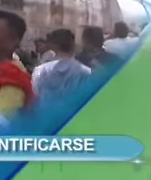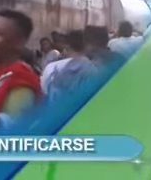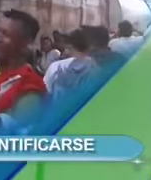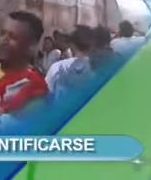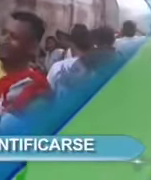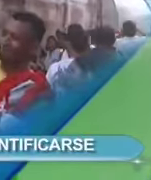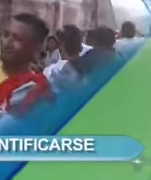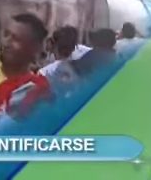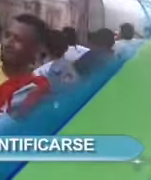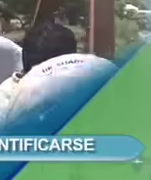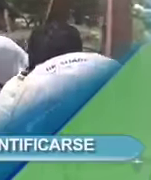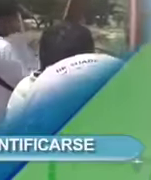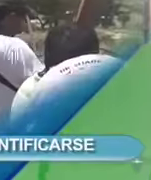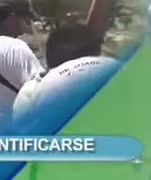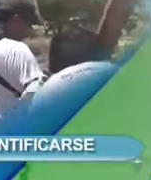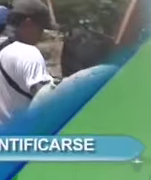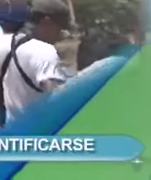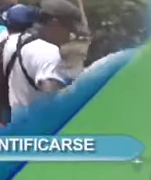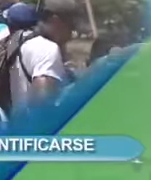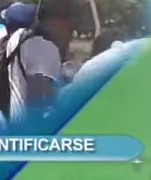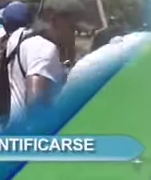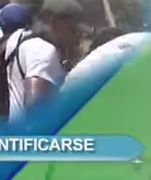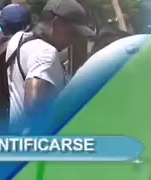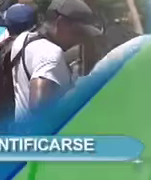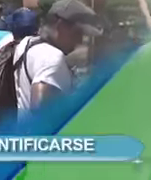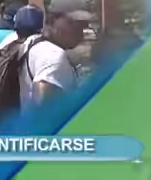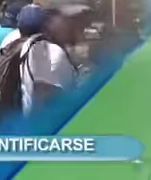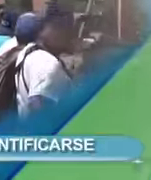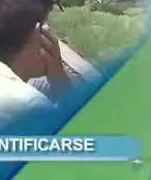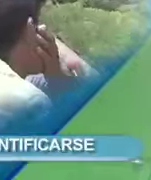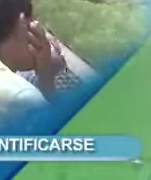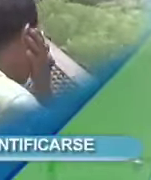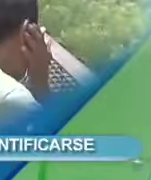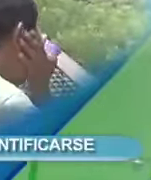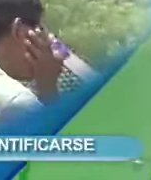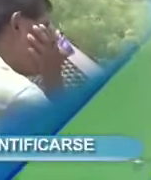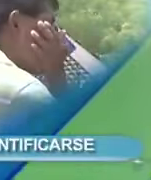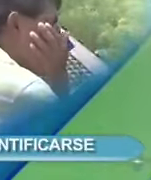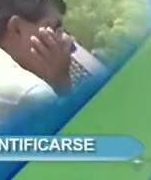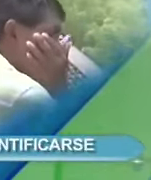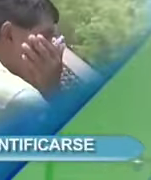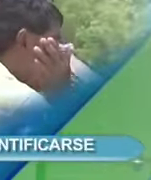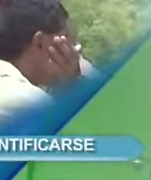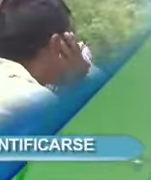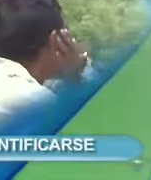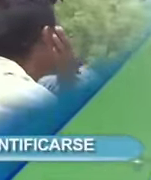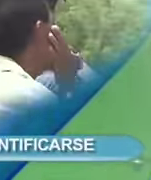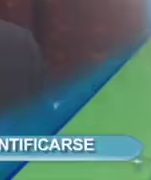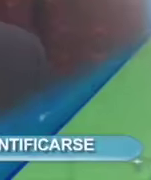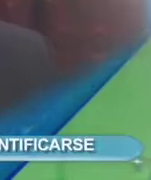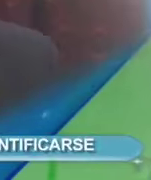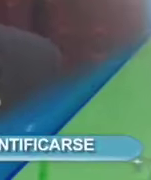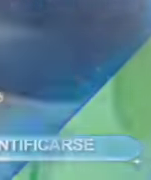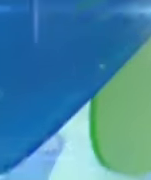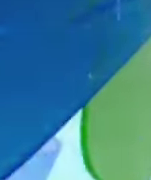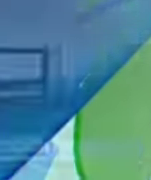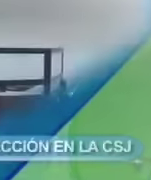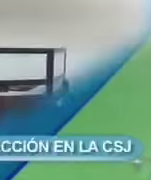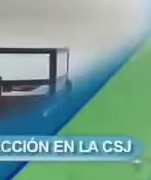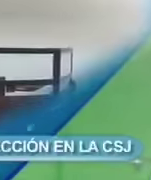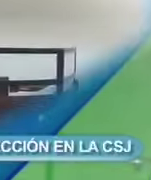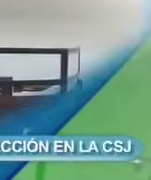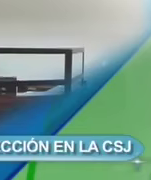Organizaciones denuncian dificultades para que migrantes guatemaltecos en Estados Unidos se puedan identificar debido a la falta de documentos.